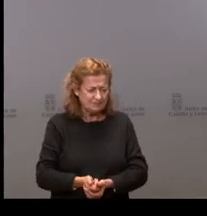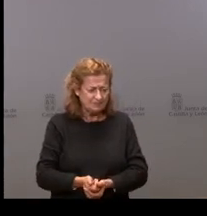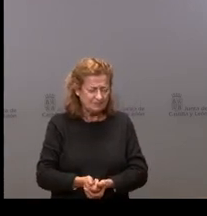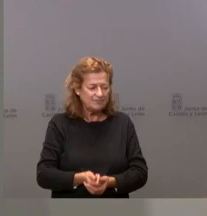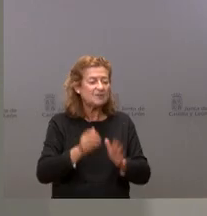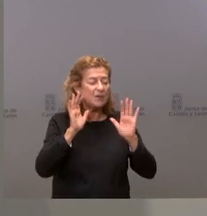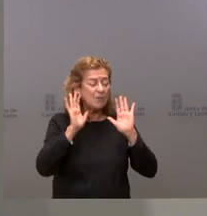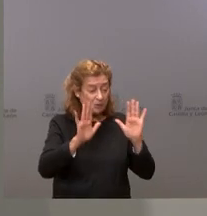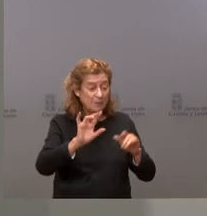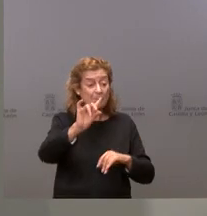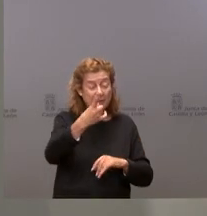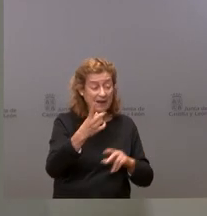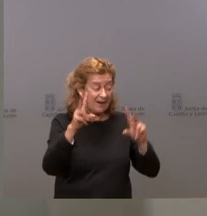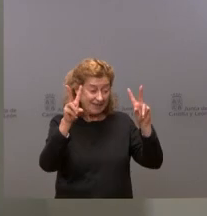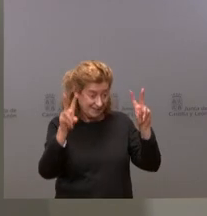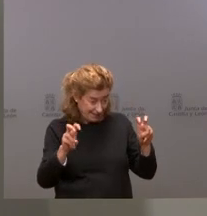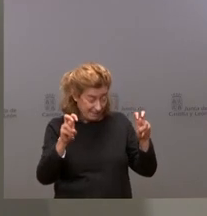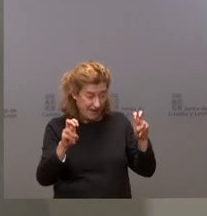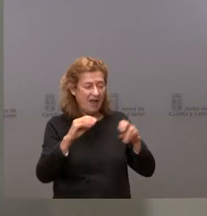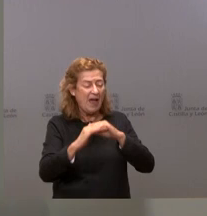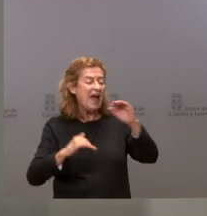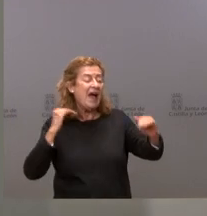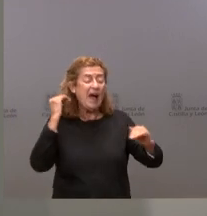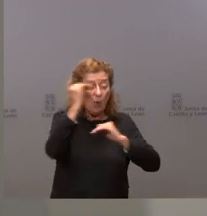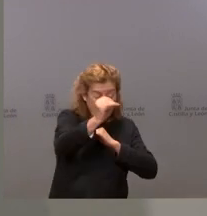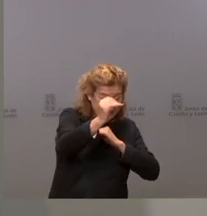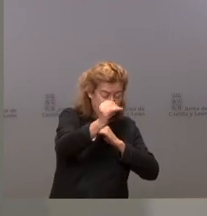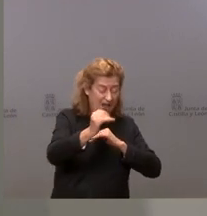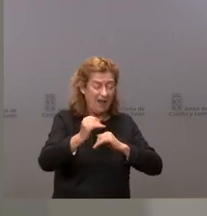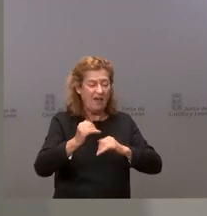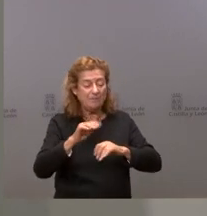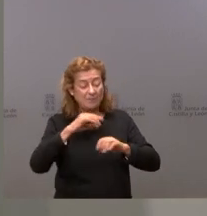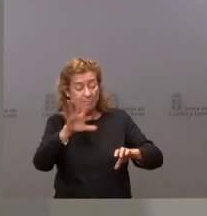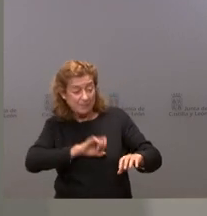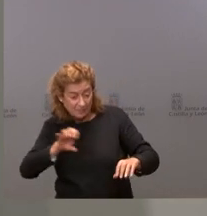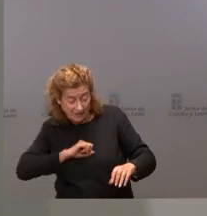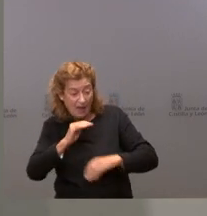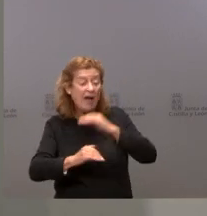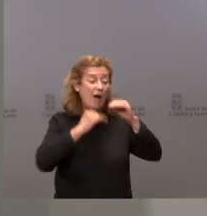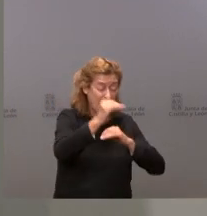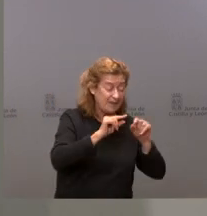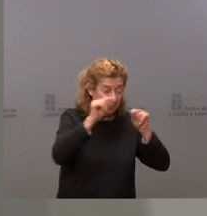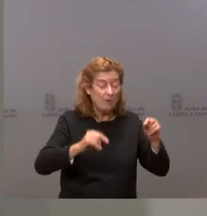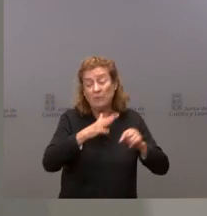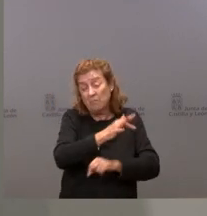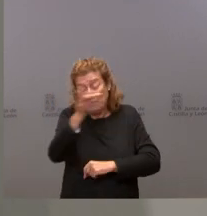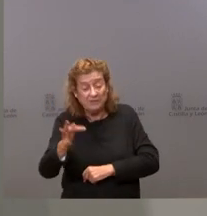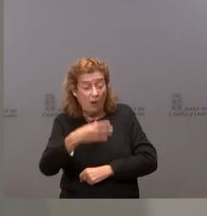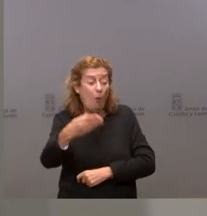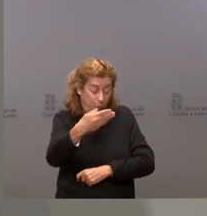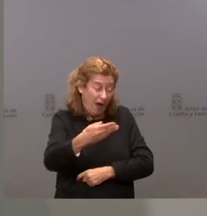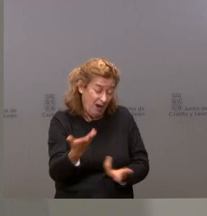Pues sobre la primera cuestión, evidentemente, se aumenta la incidencia, aumentan los contagios y aumentan también las bajas. una consecuencia